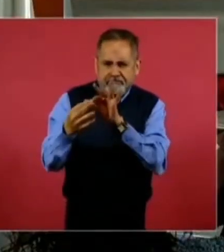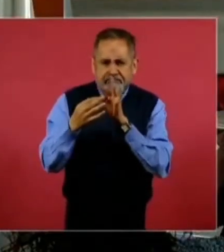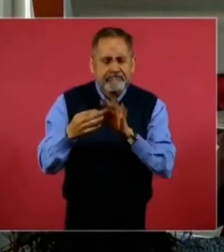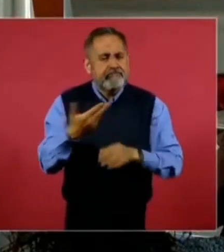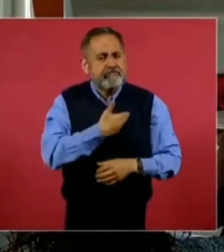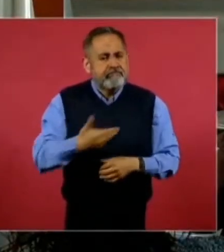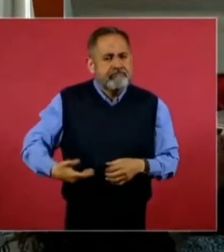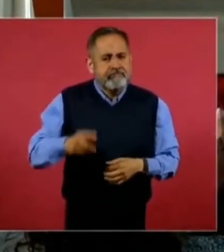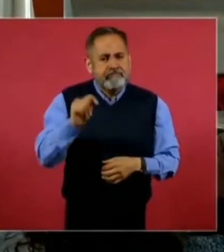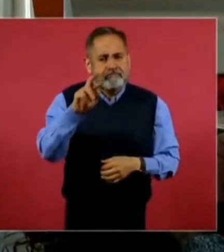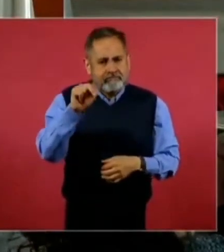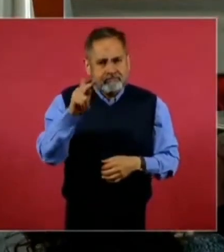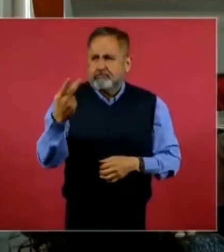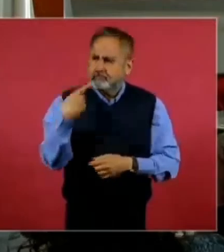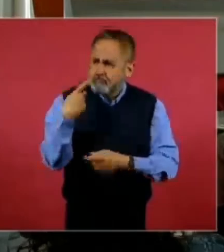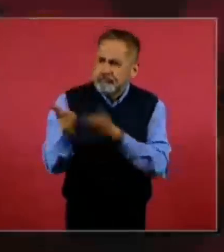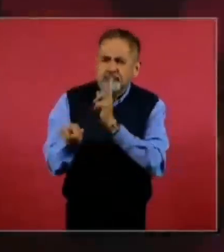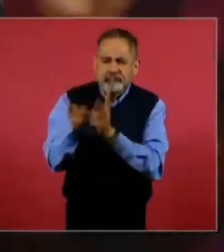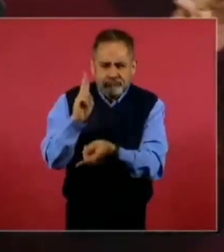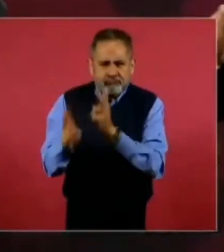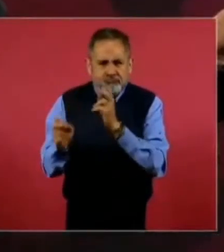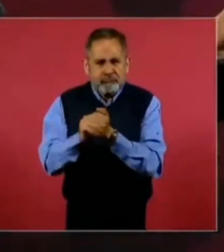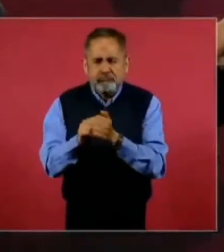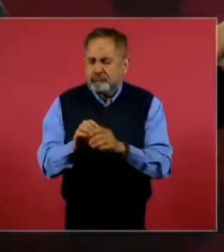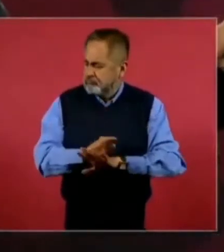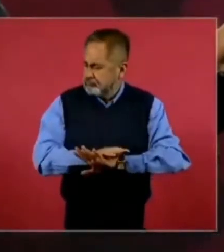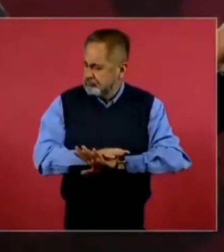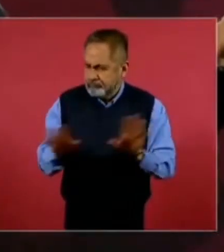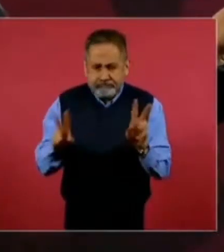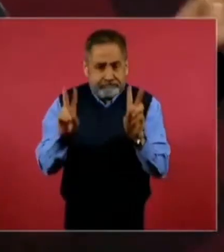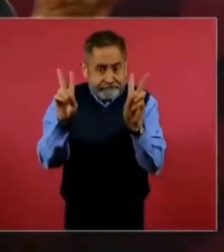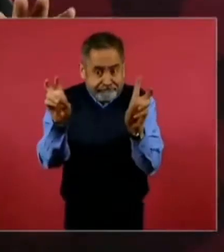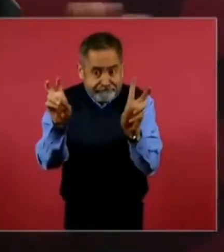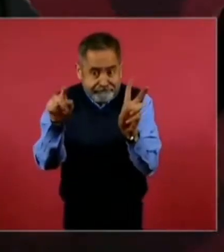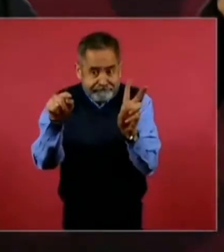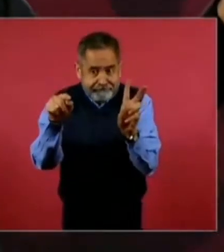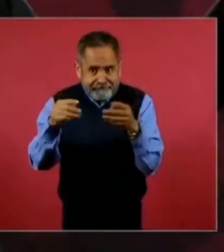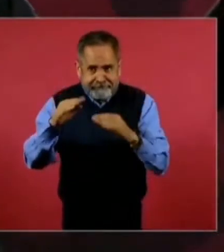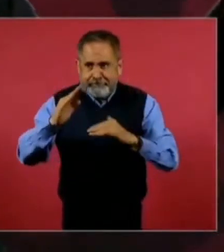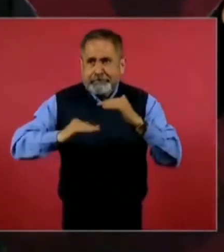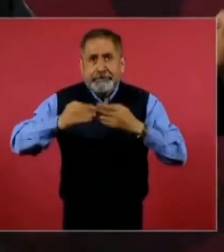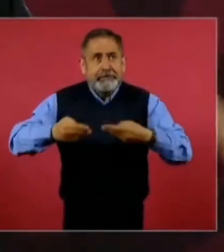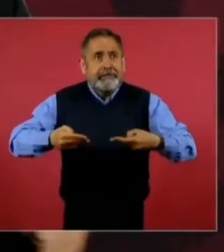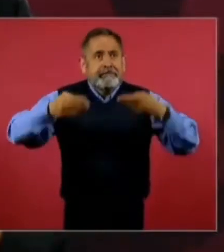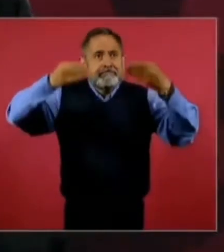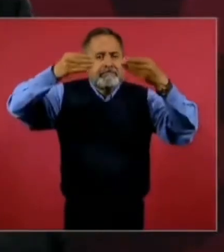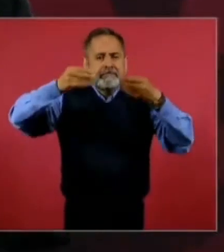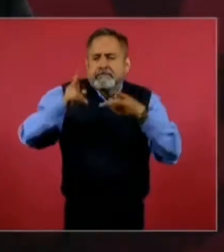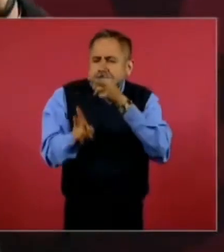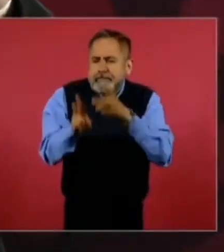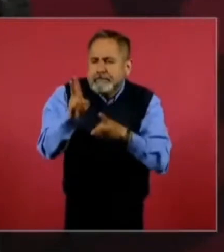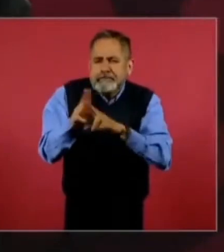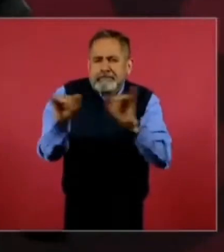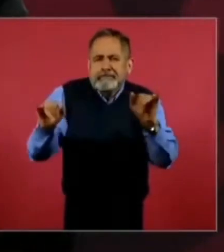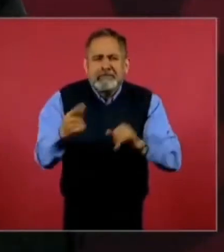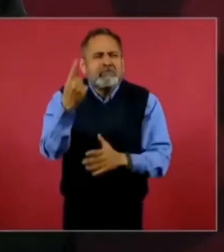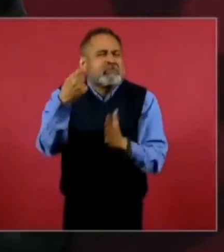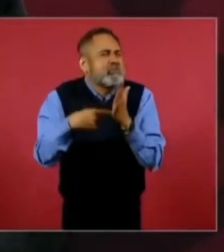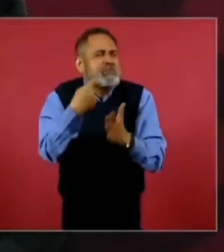presidente Trump, ese tema no se trató una vez,